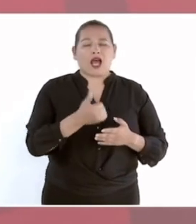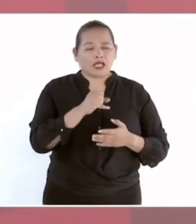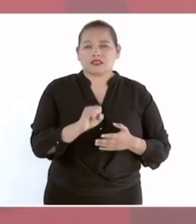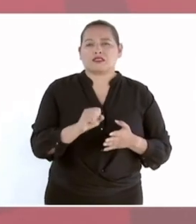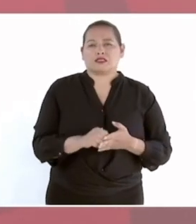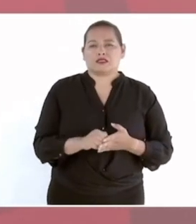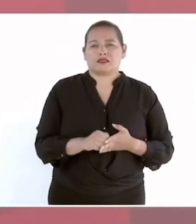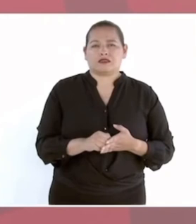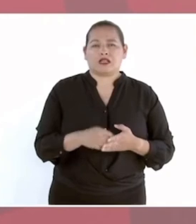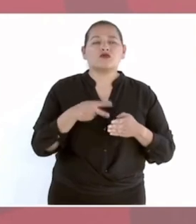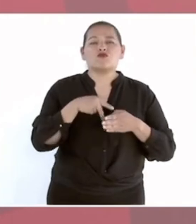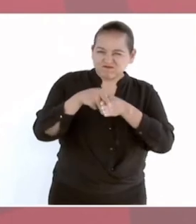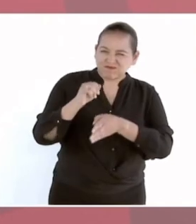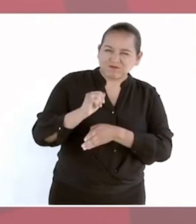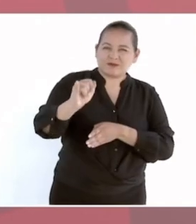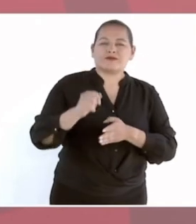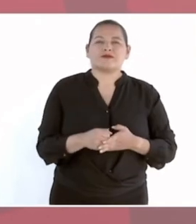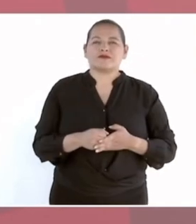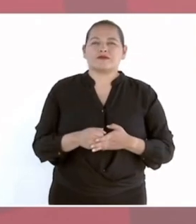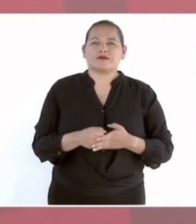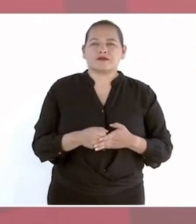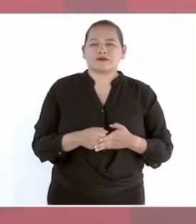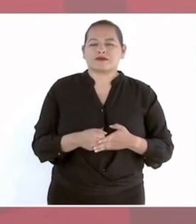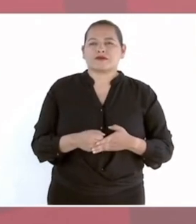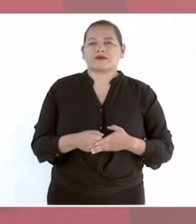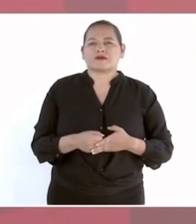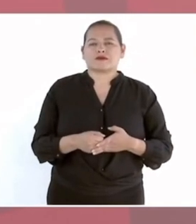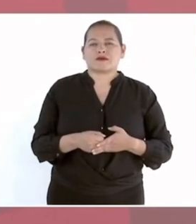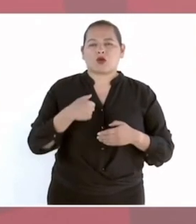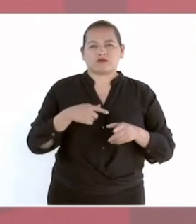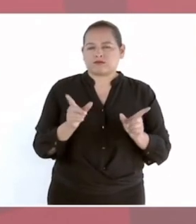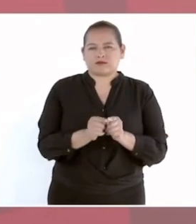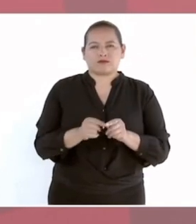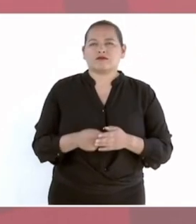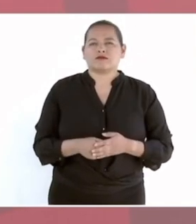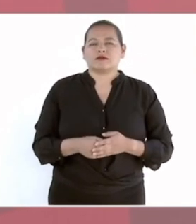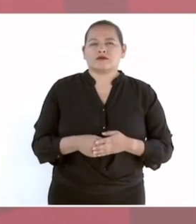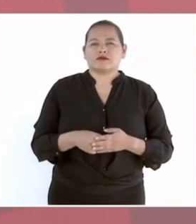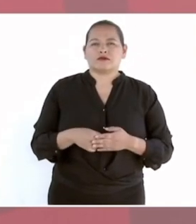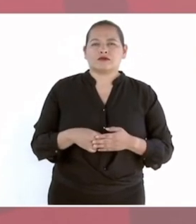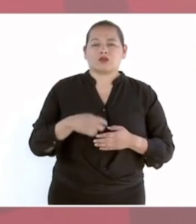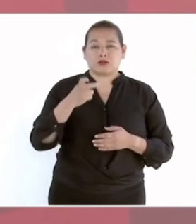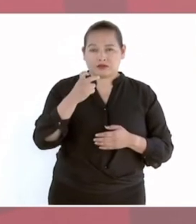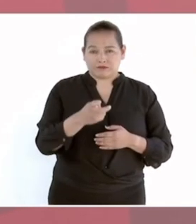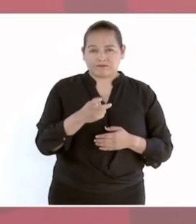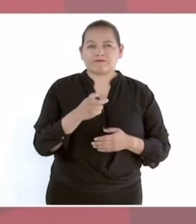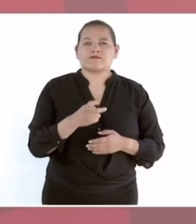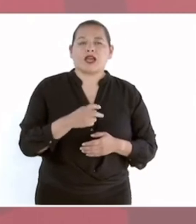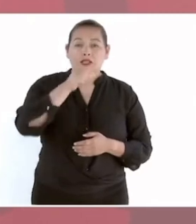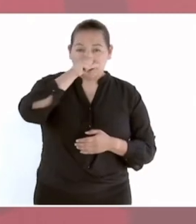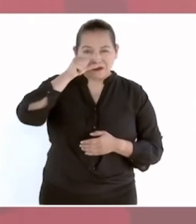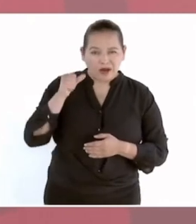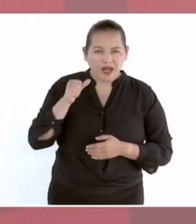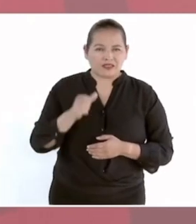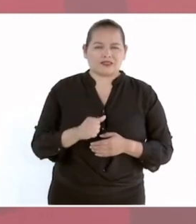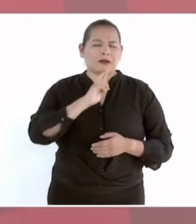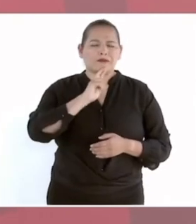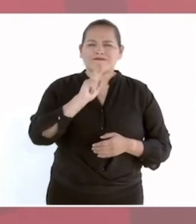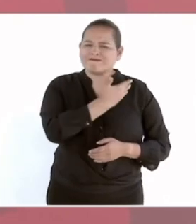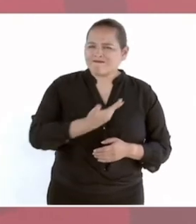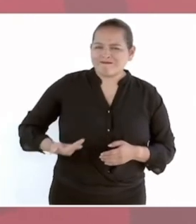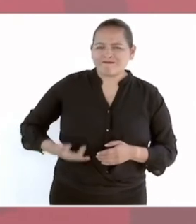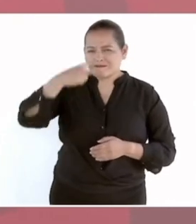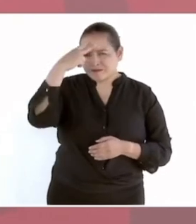llegamos más lejos lo cierto y con esto termino es que Juárez el mejor presidente de México